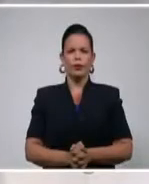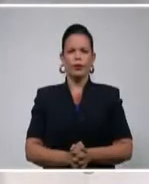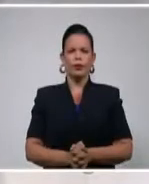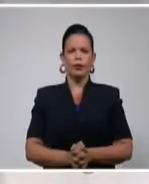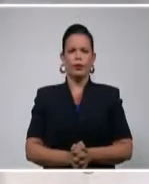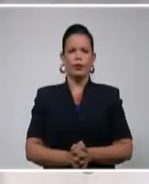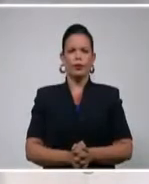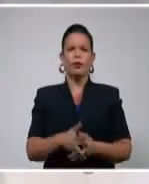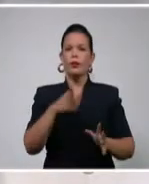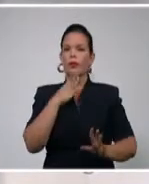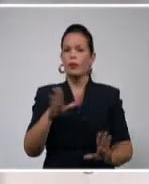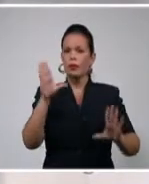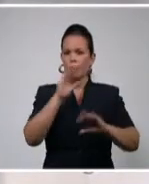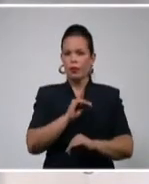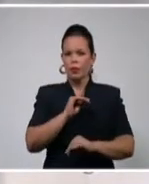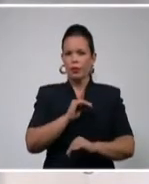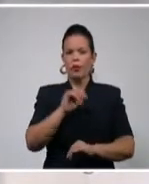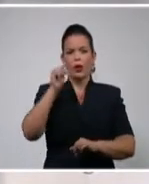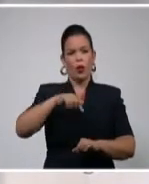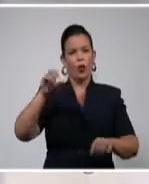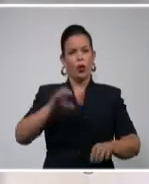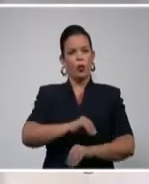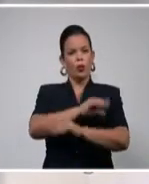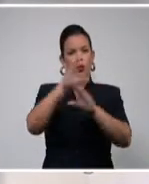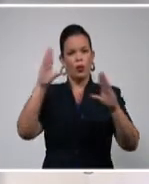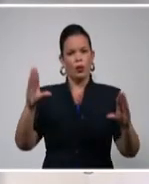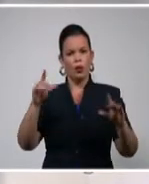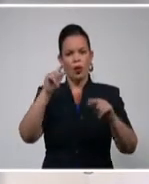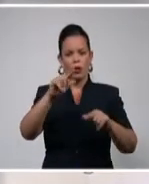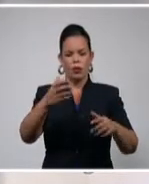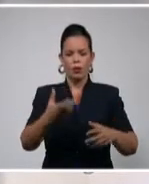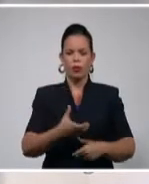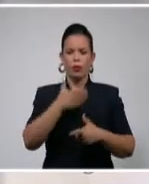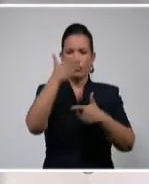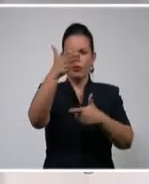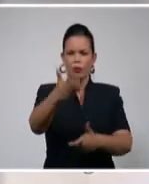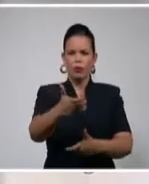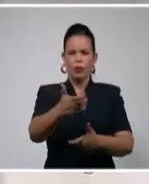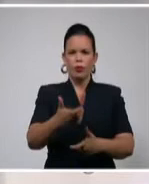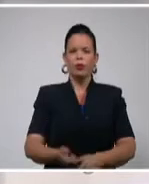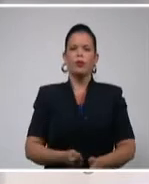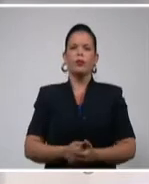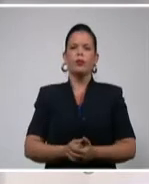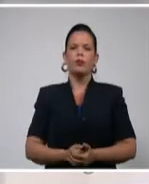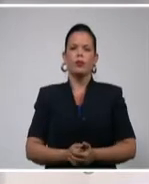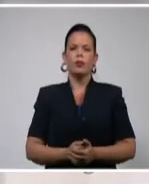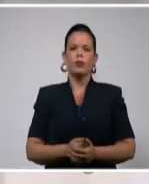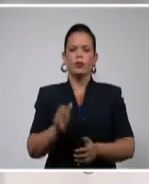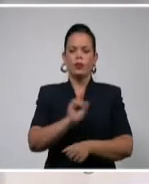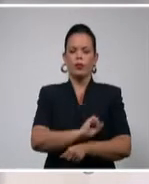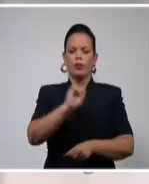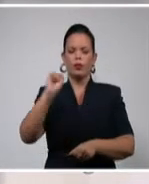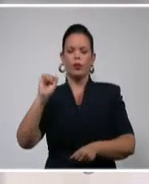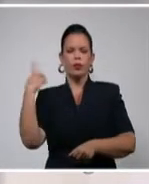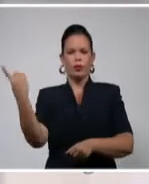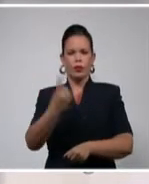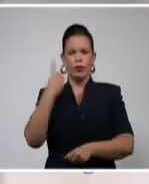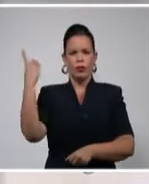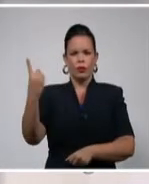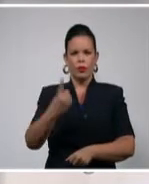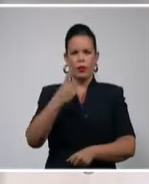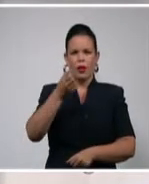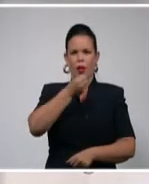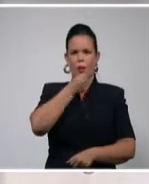Buenas noches. Esta mañana tuvo lugar la ceremonia de entrega del Premio Nacional de Periodismo Cultural José Antonio Fernández de Castro